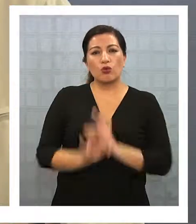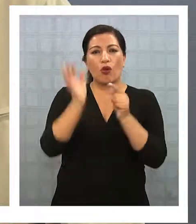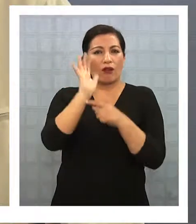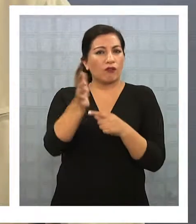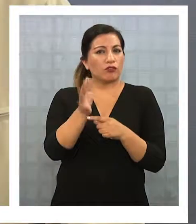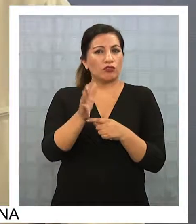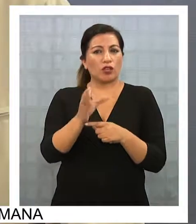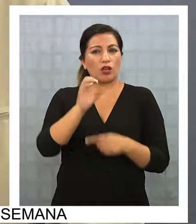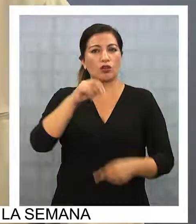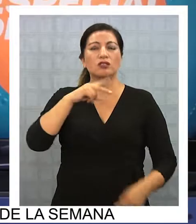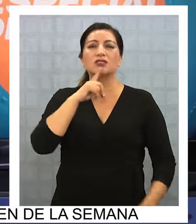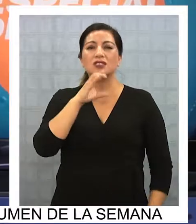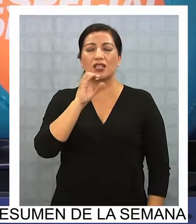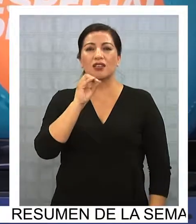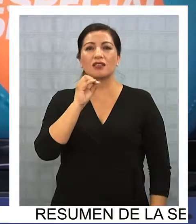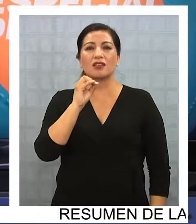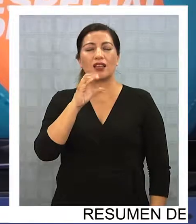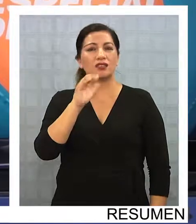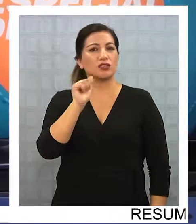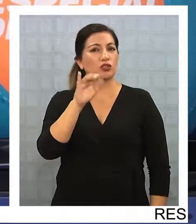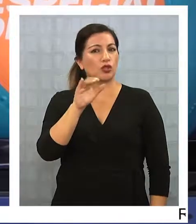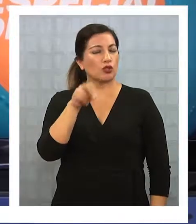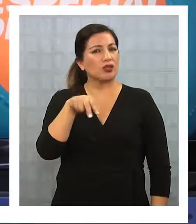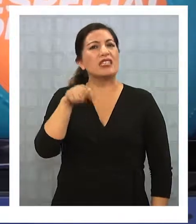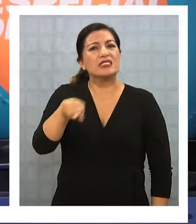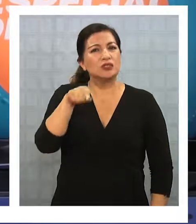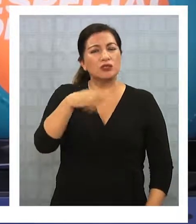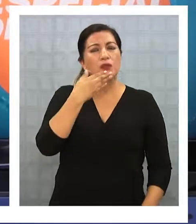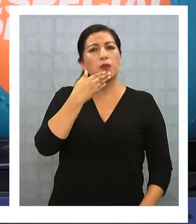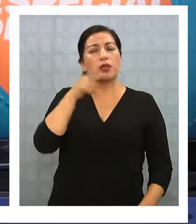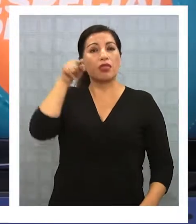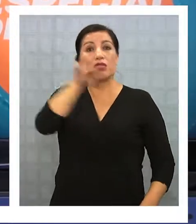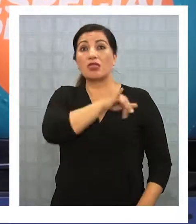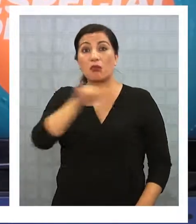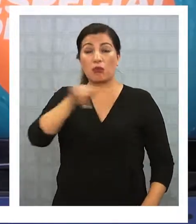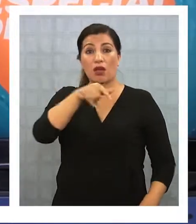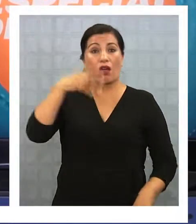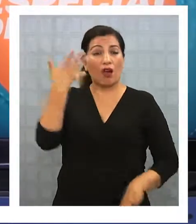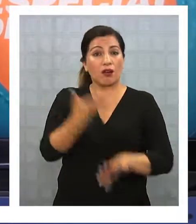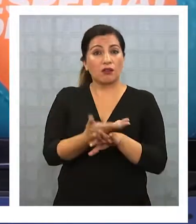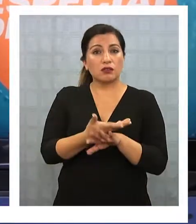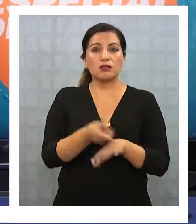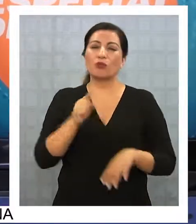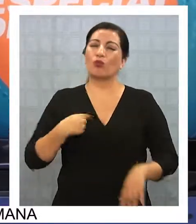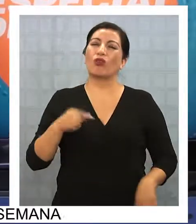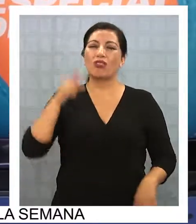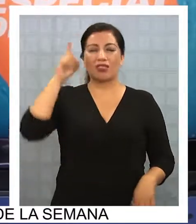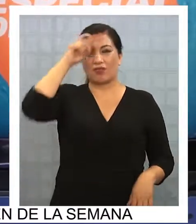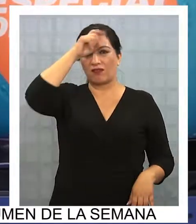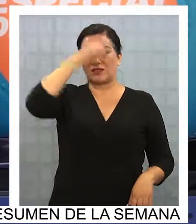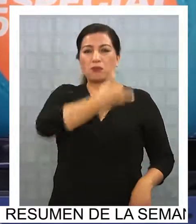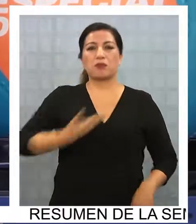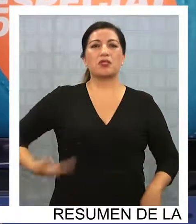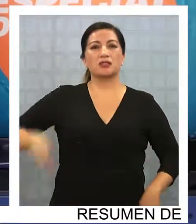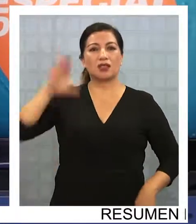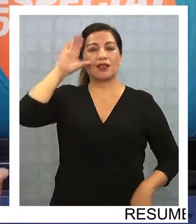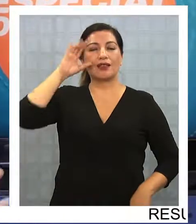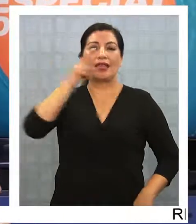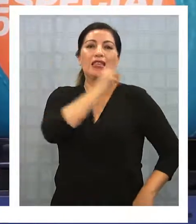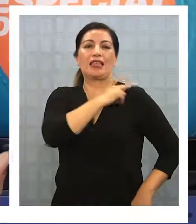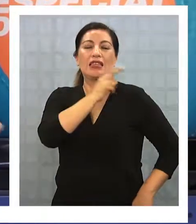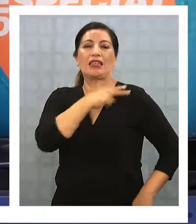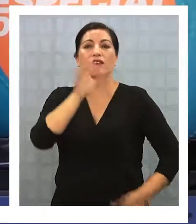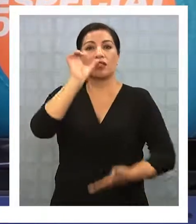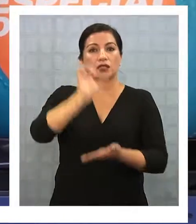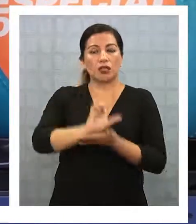nunca funcionó como la concertación la nueva mayoría como una coalición de verdad y cuando eso ocurre es evidentemente que es muy difícil además para la presidenta que es